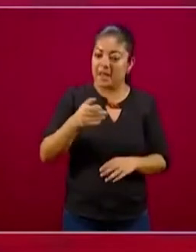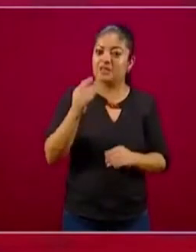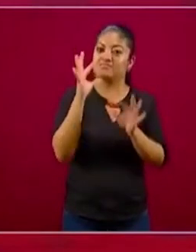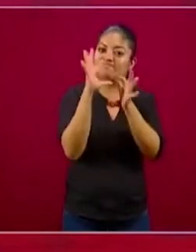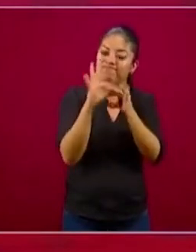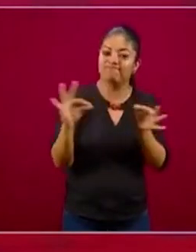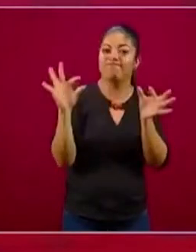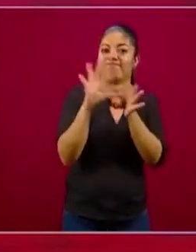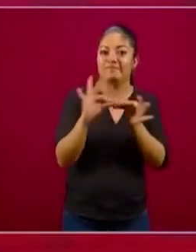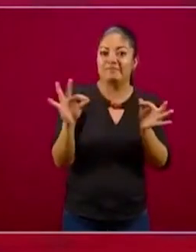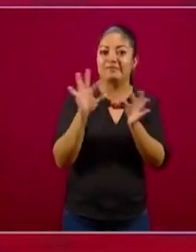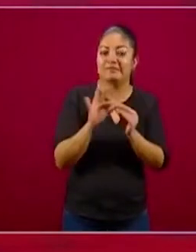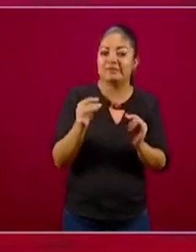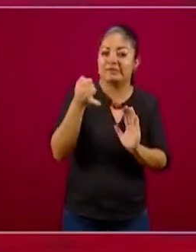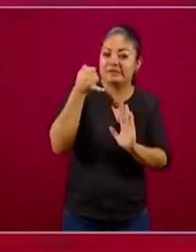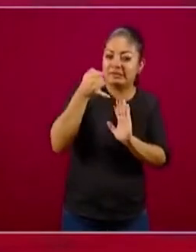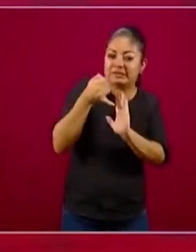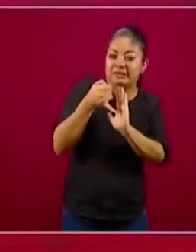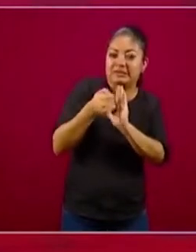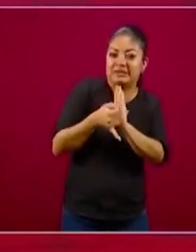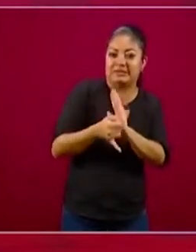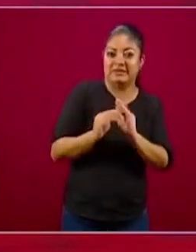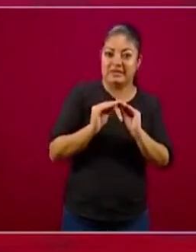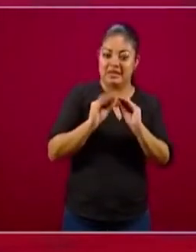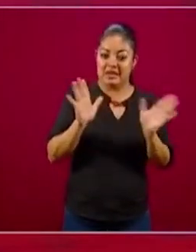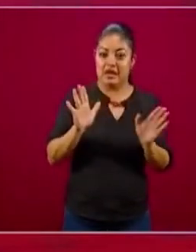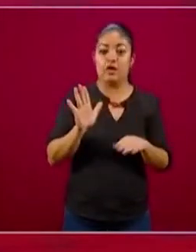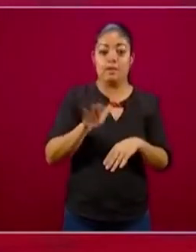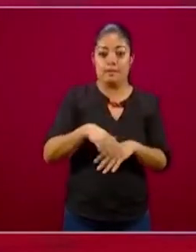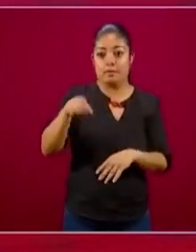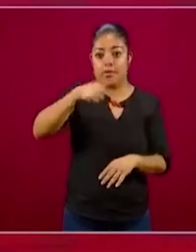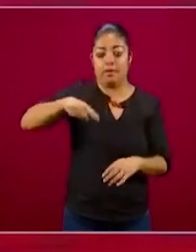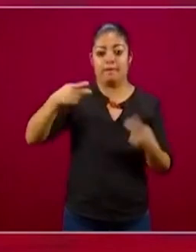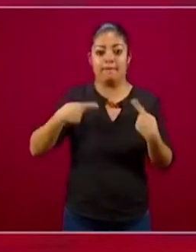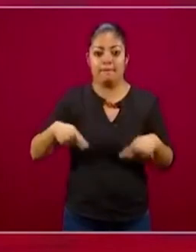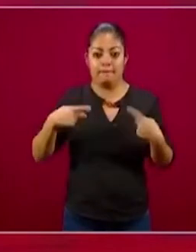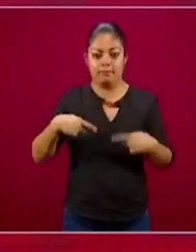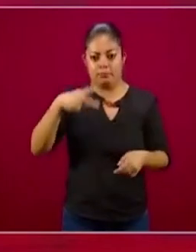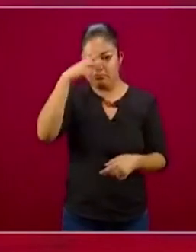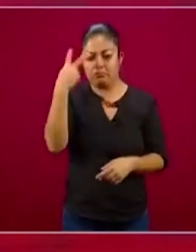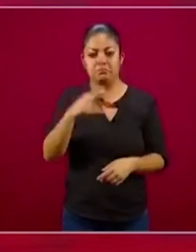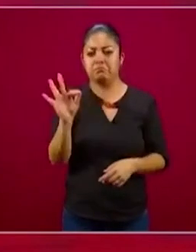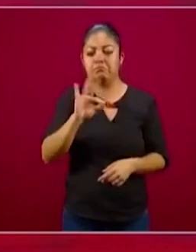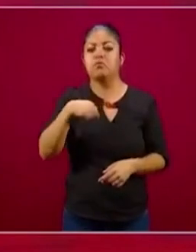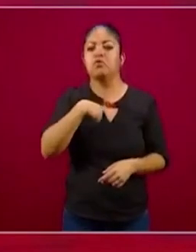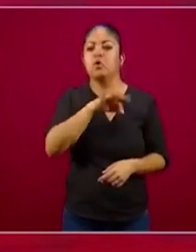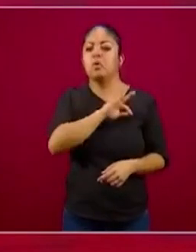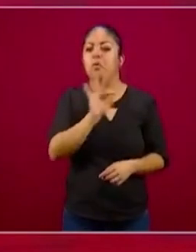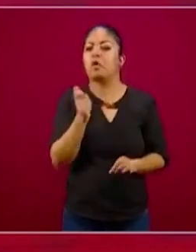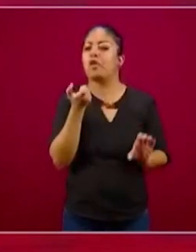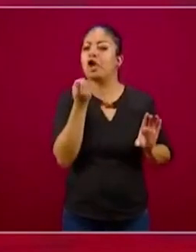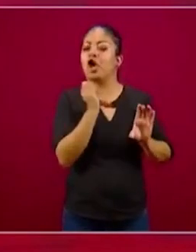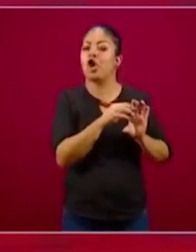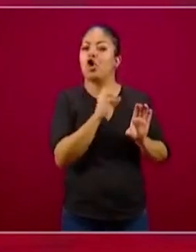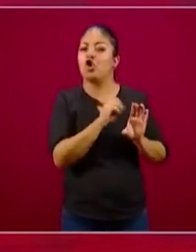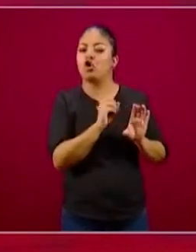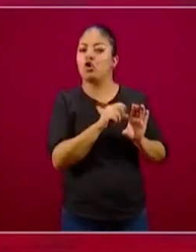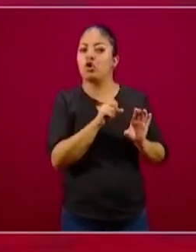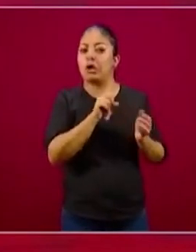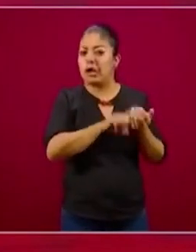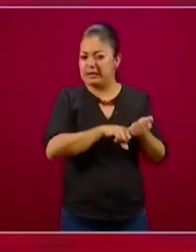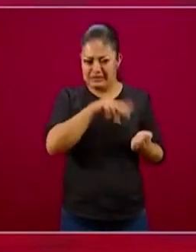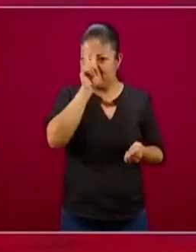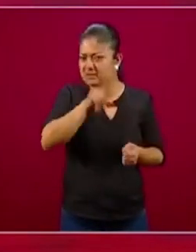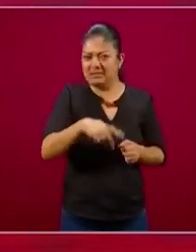explicar cómo cualquier mexicano puede, con un ahorro muy pequeñito, realmente muy